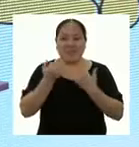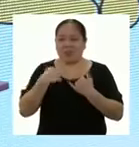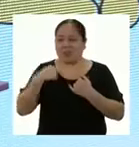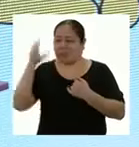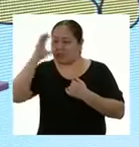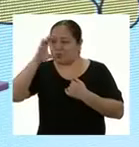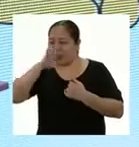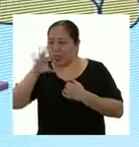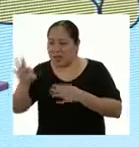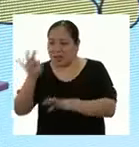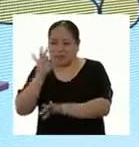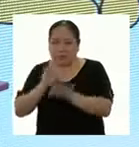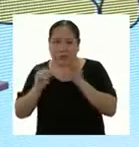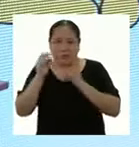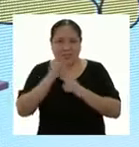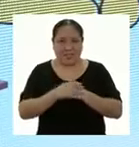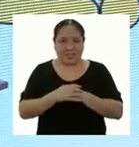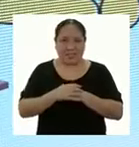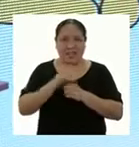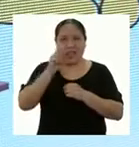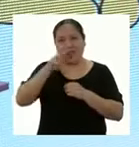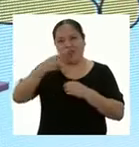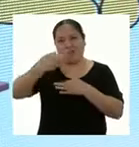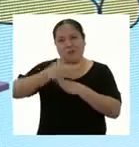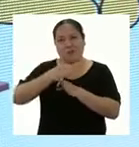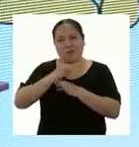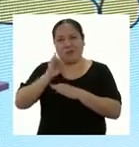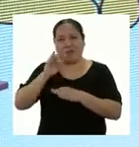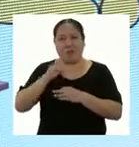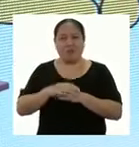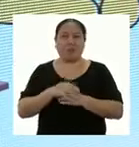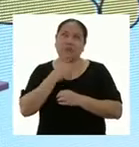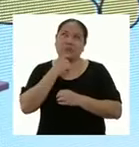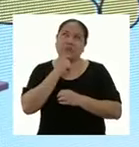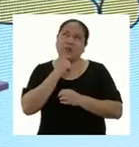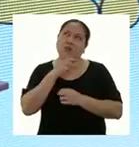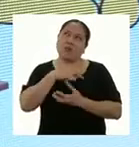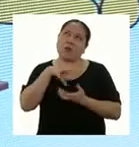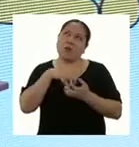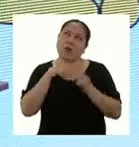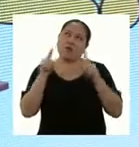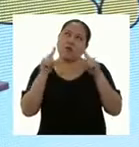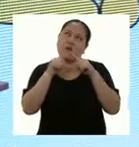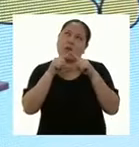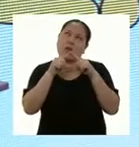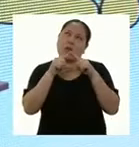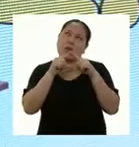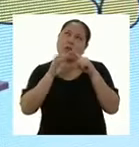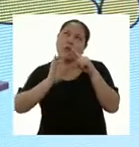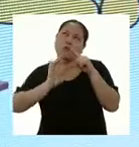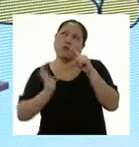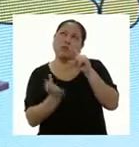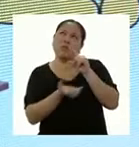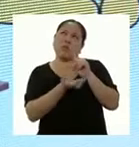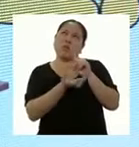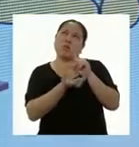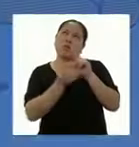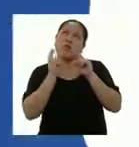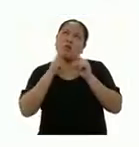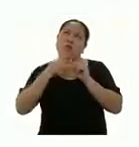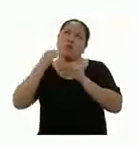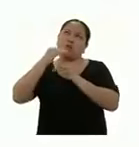de formas bidimensionales compuestas. ¿Qué pasará si combino un triángulo con un medio círculo y dos rectángulos?